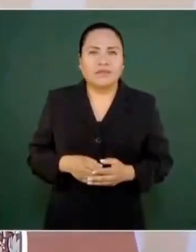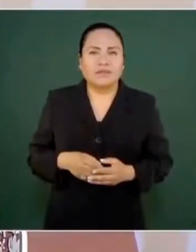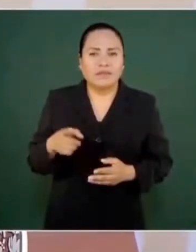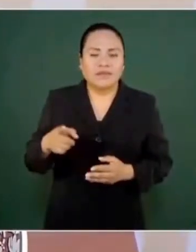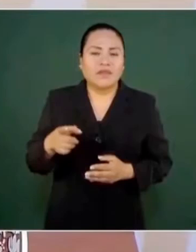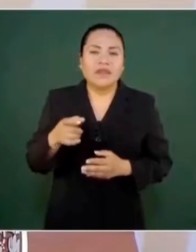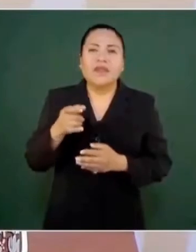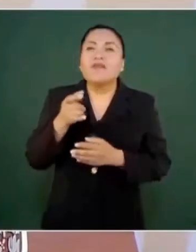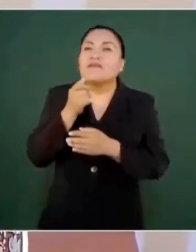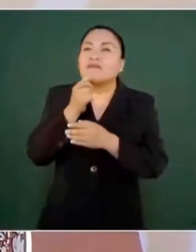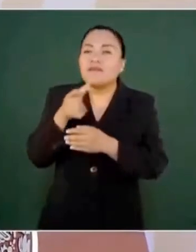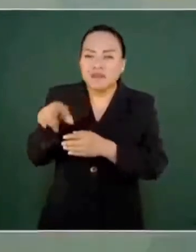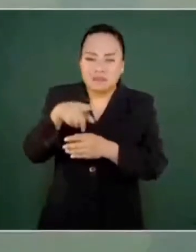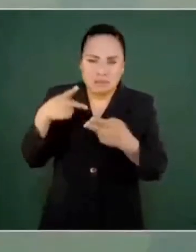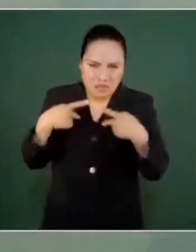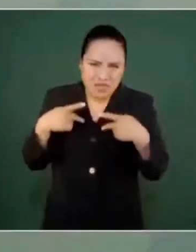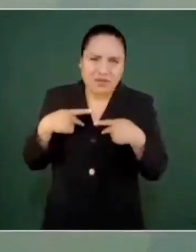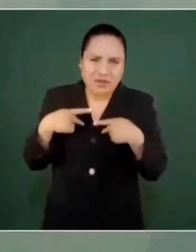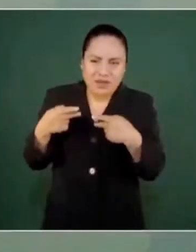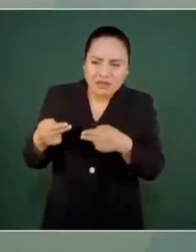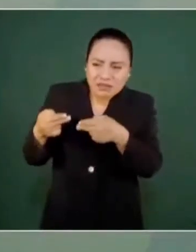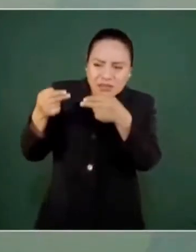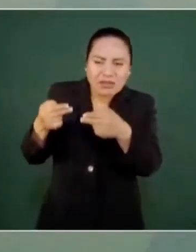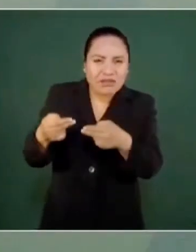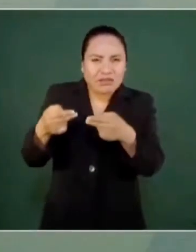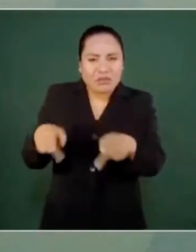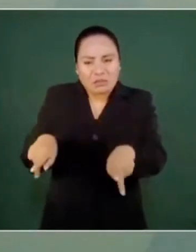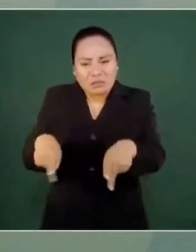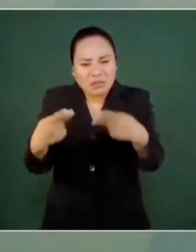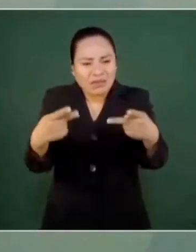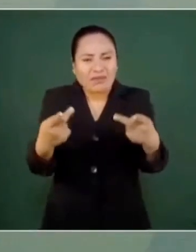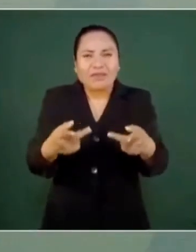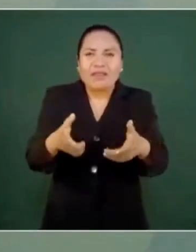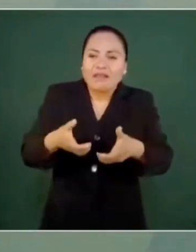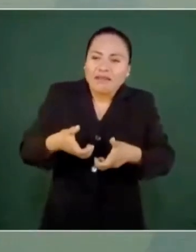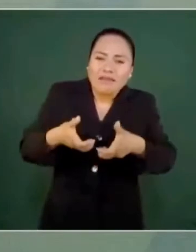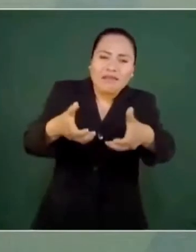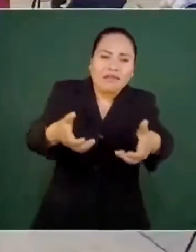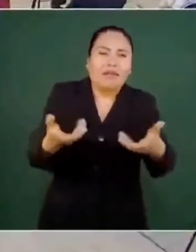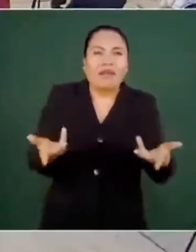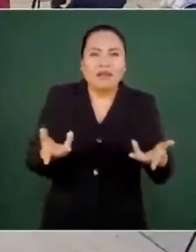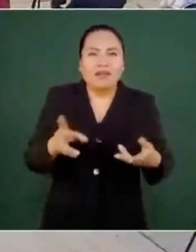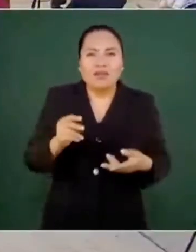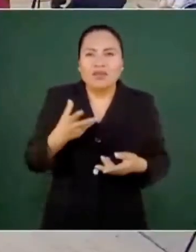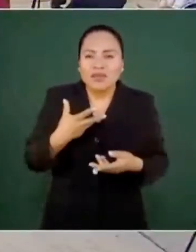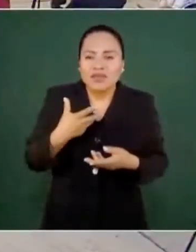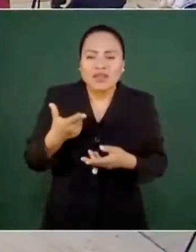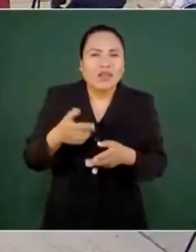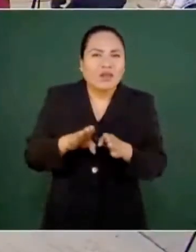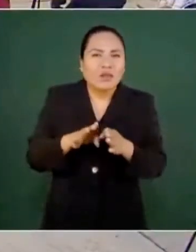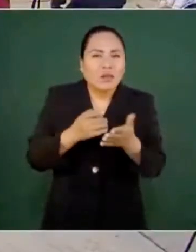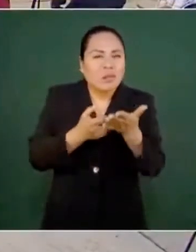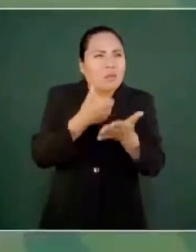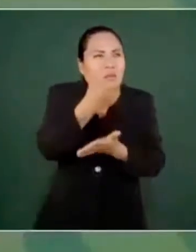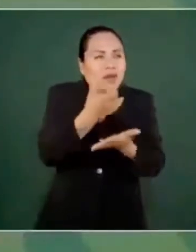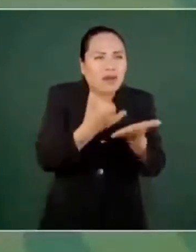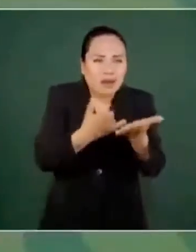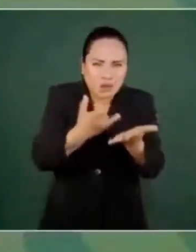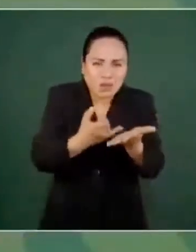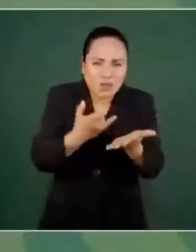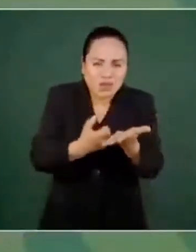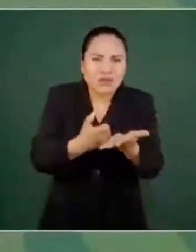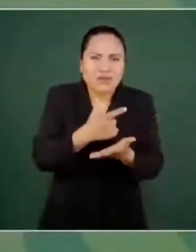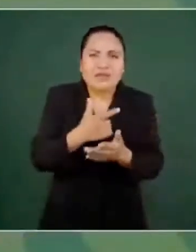informal de la economía, los ambulantes que no pagaban impuestos. Eso sí estaba